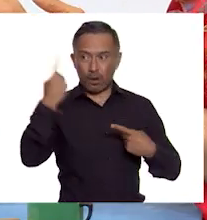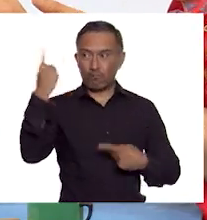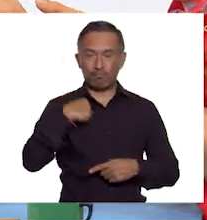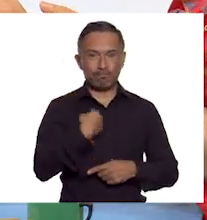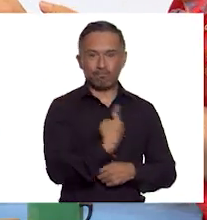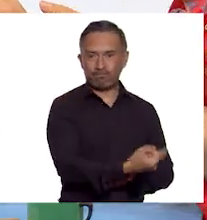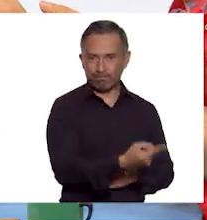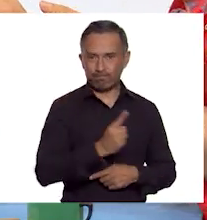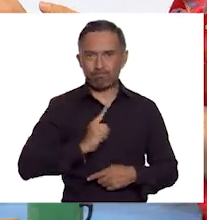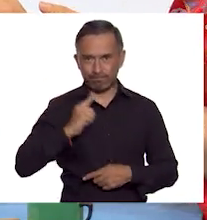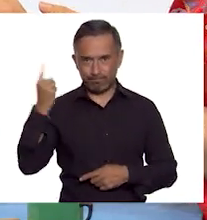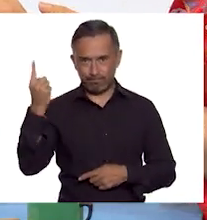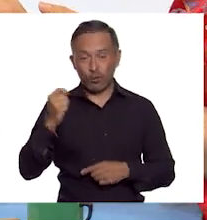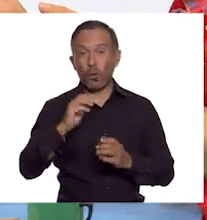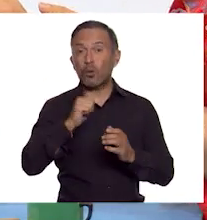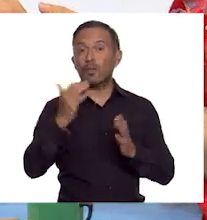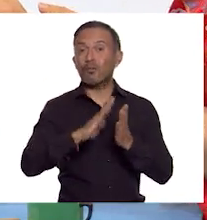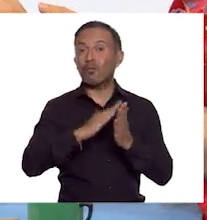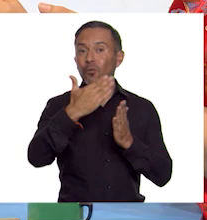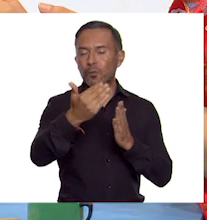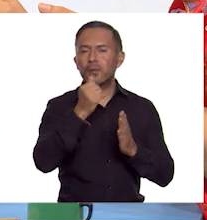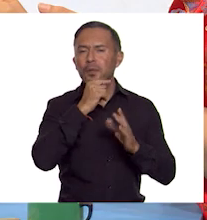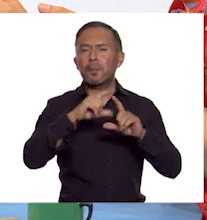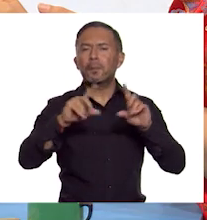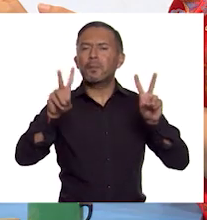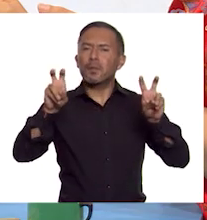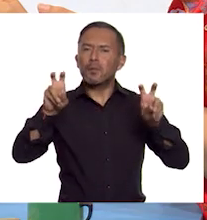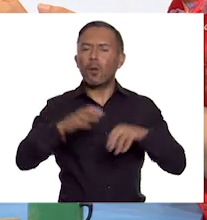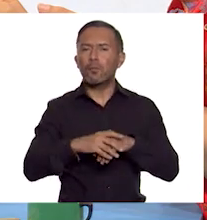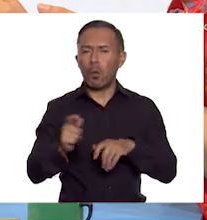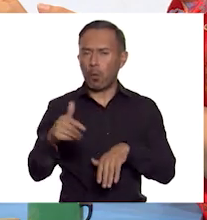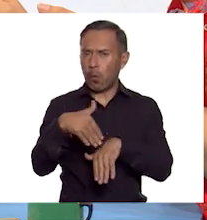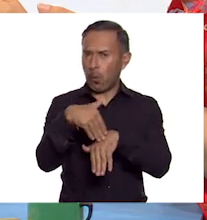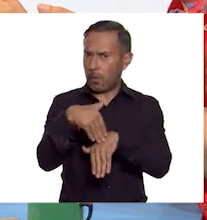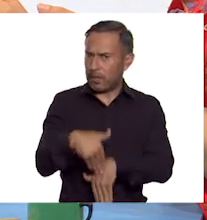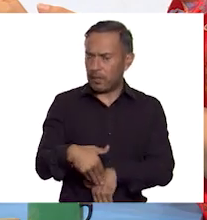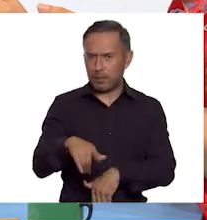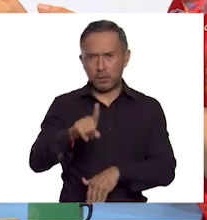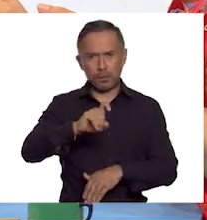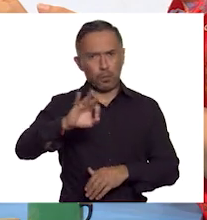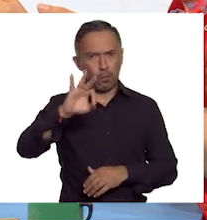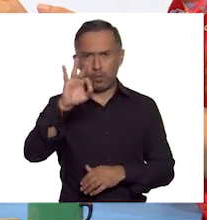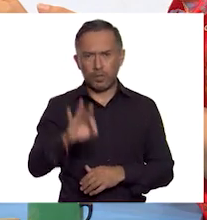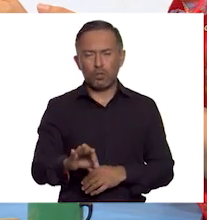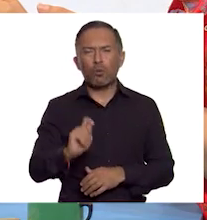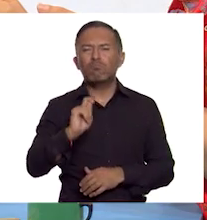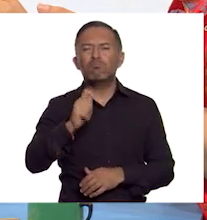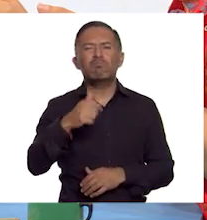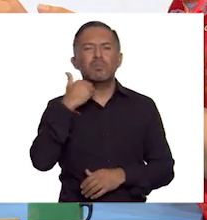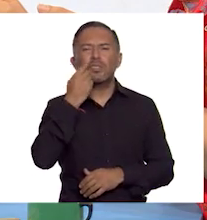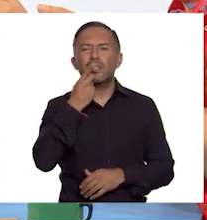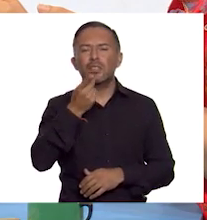pestaña, podemos leer el término obediencia absoluta, el cual se refería al poder de mandato que tenía el emperador.